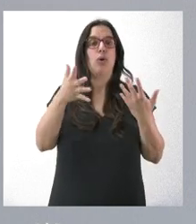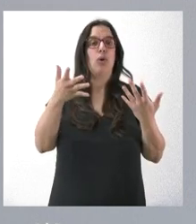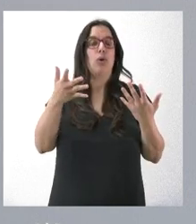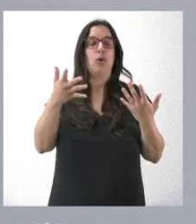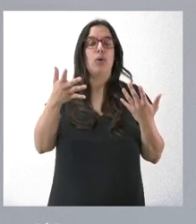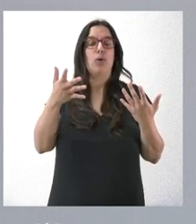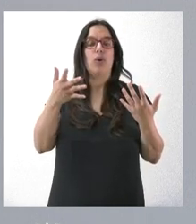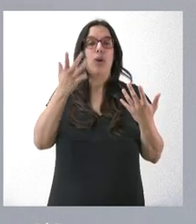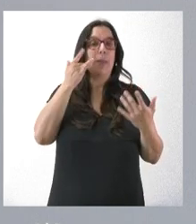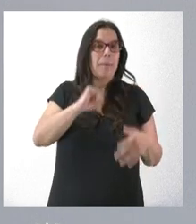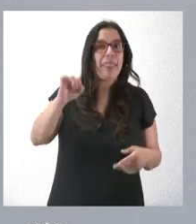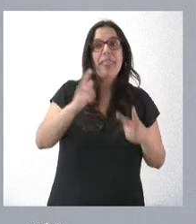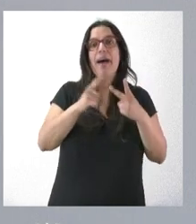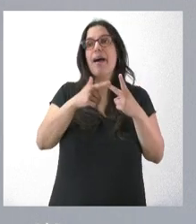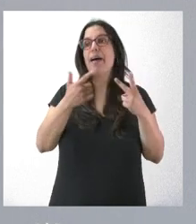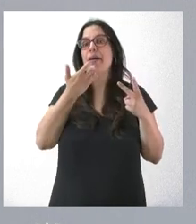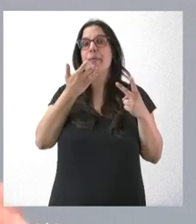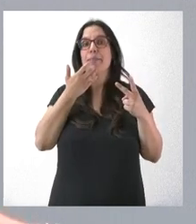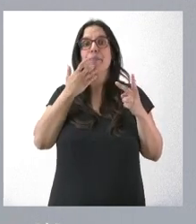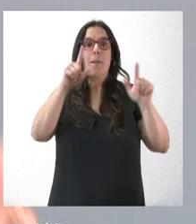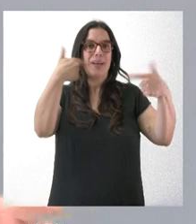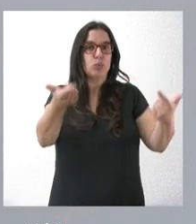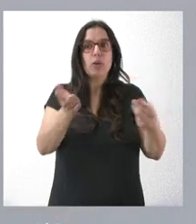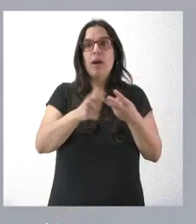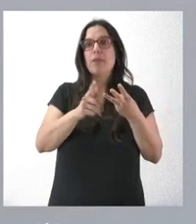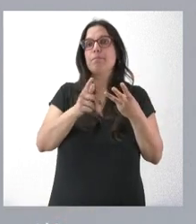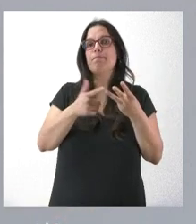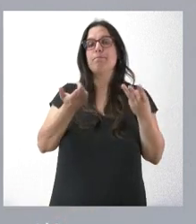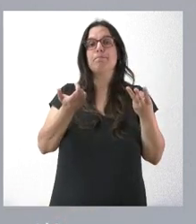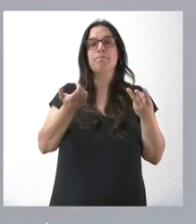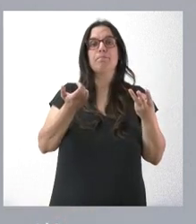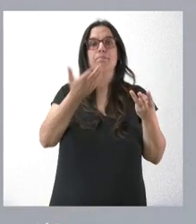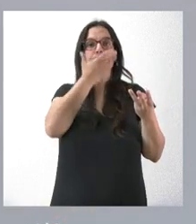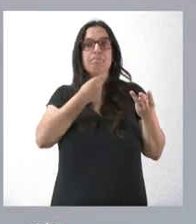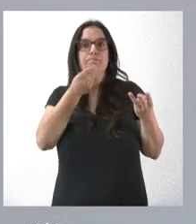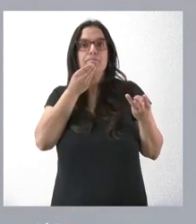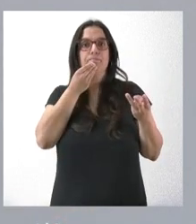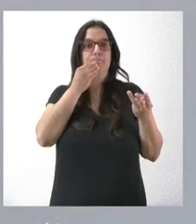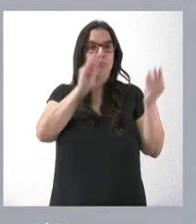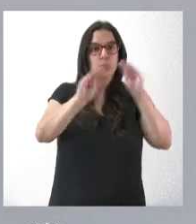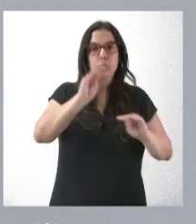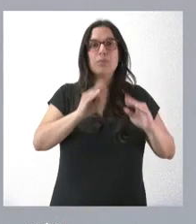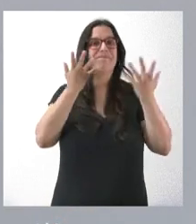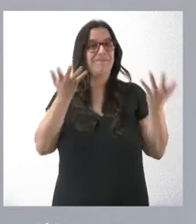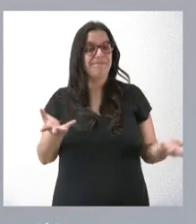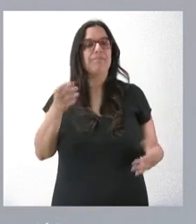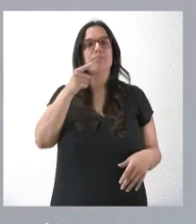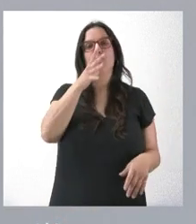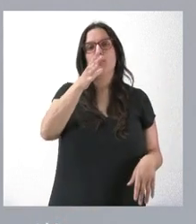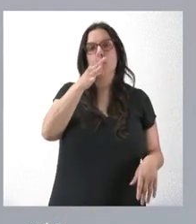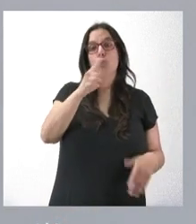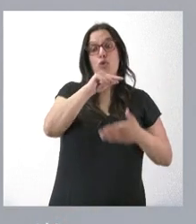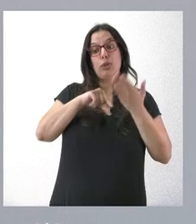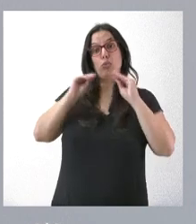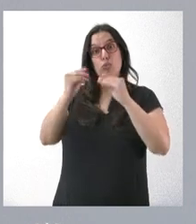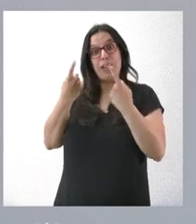limpieza, de la recogida de residuos, del embellecimiento de la ciudad y, por tanto, de esta forma lo que se